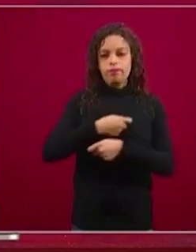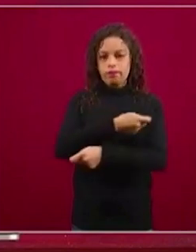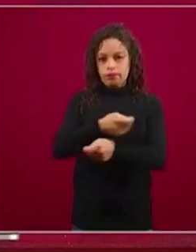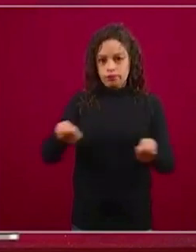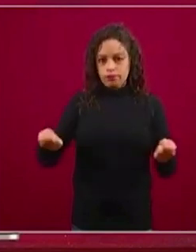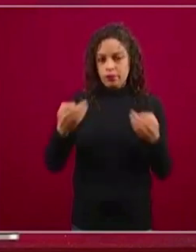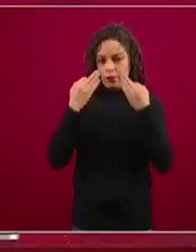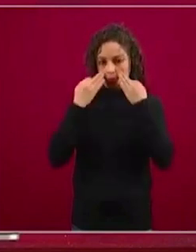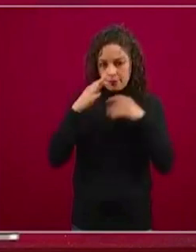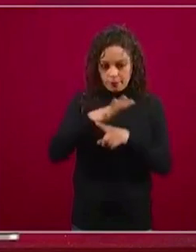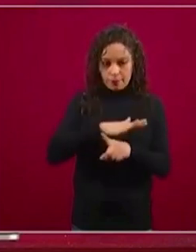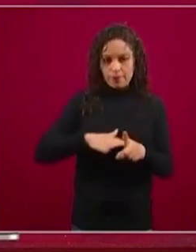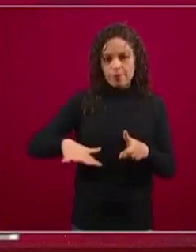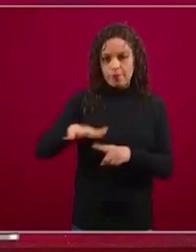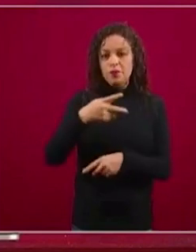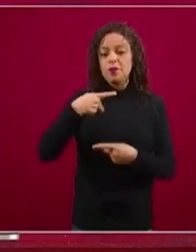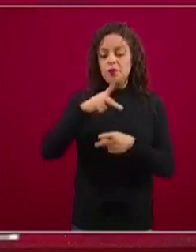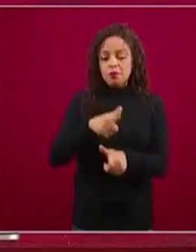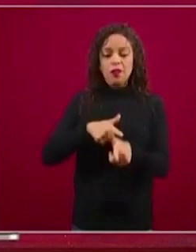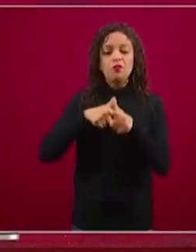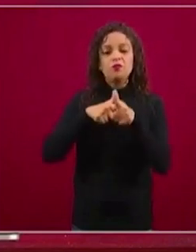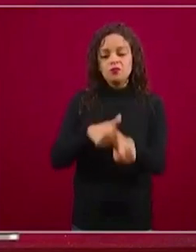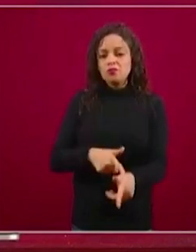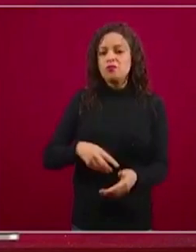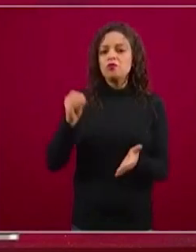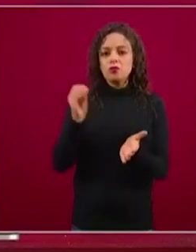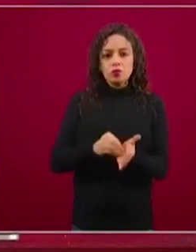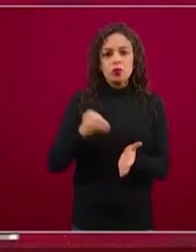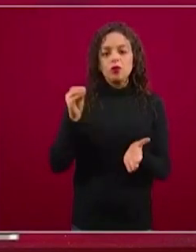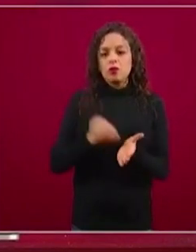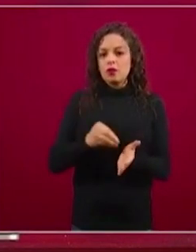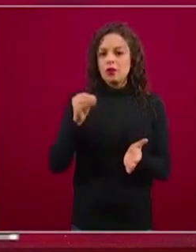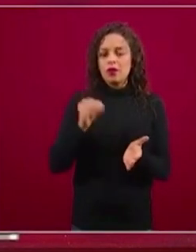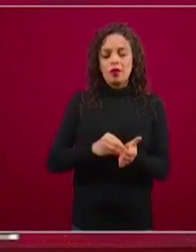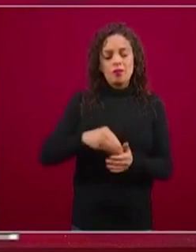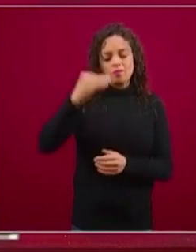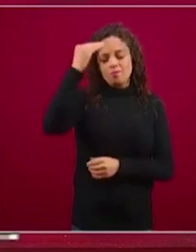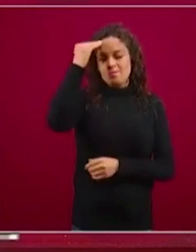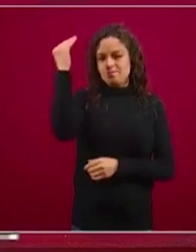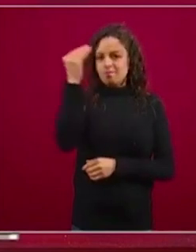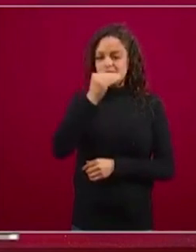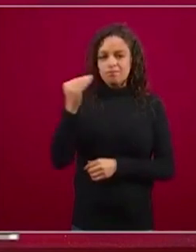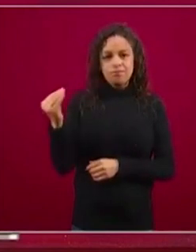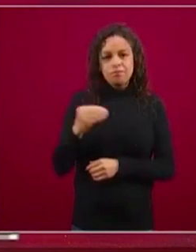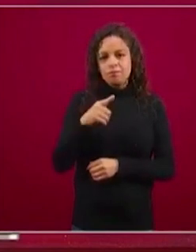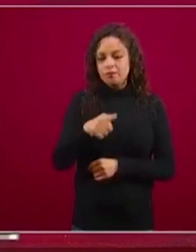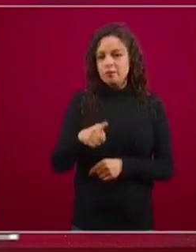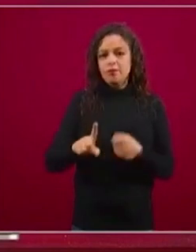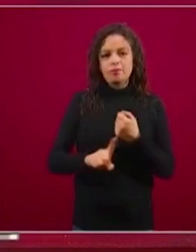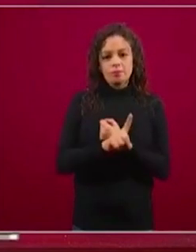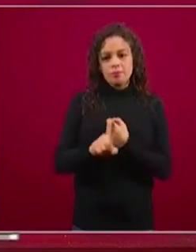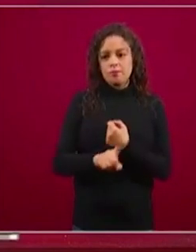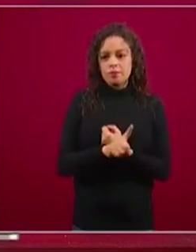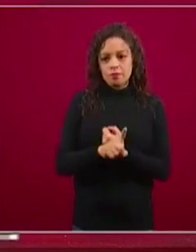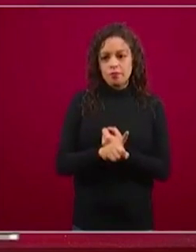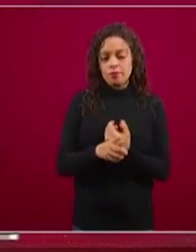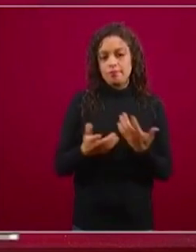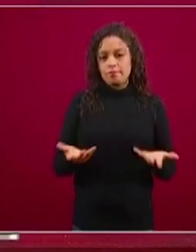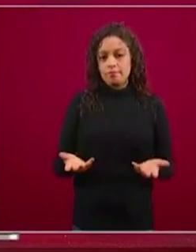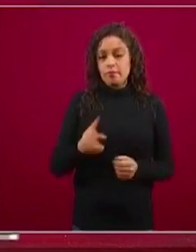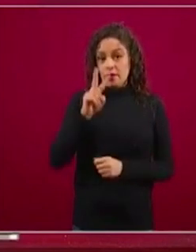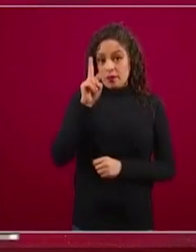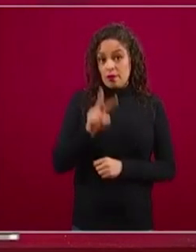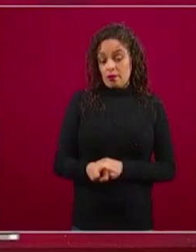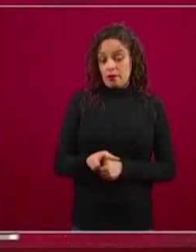esta horrible situación. Afortunadamente, en casos esporádicos, pero no por ello menos importantes, nos